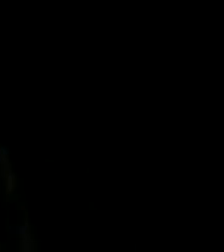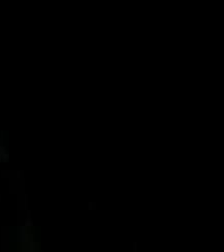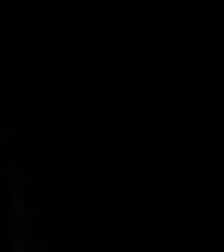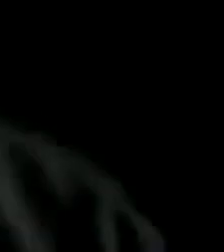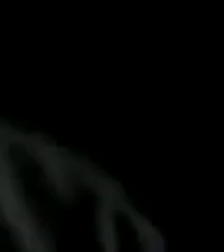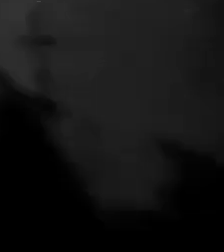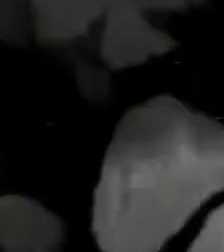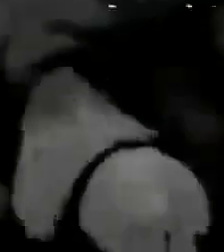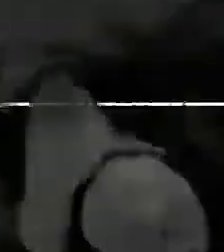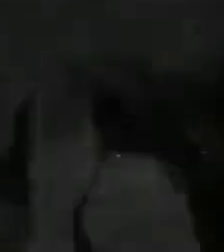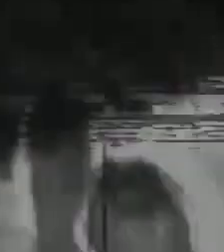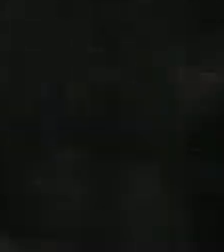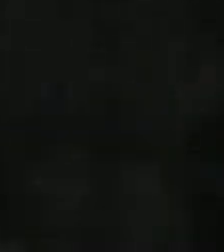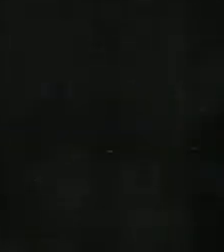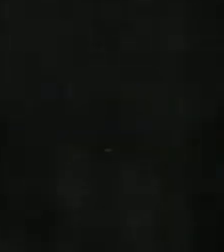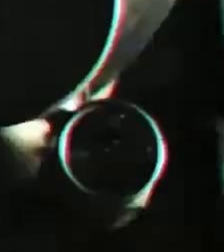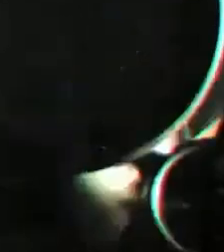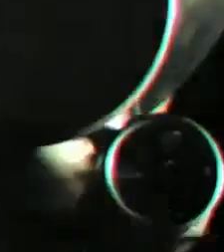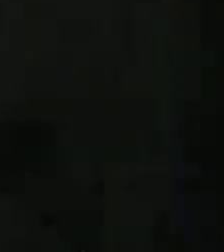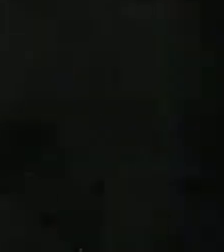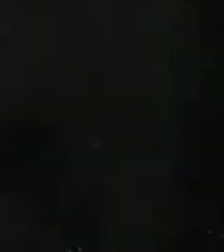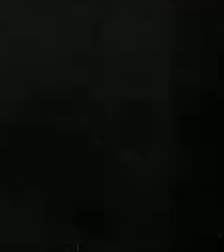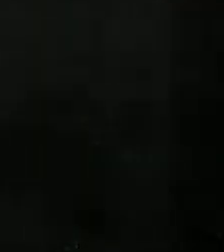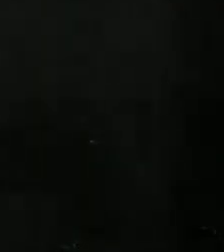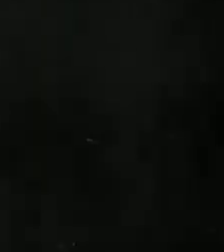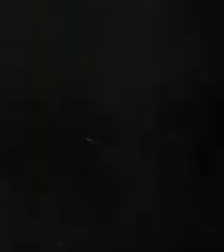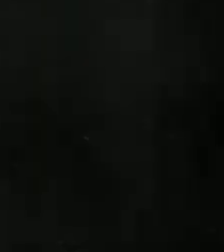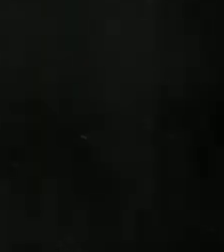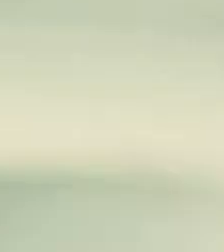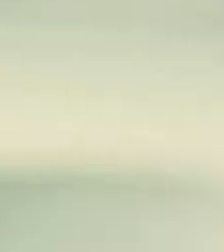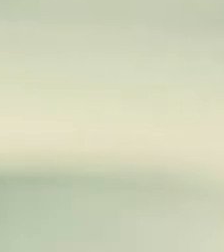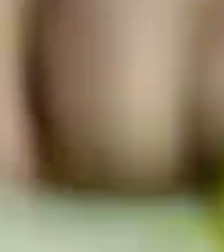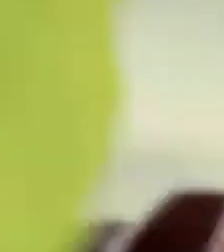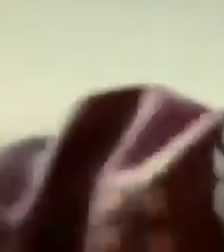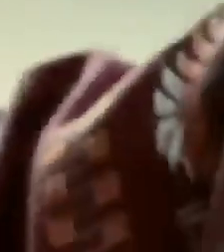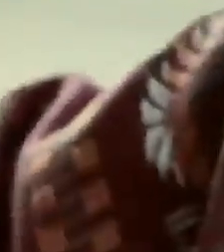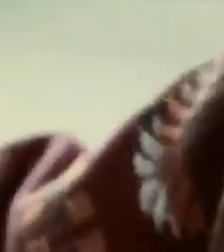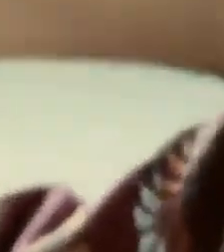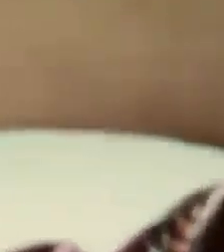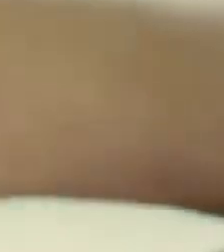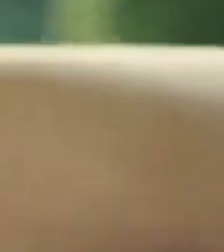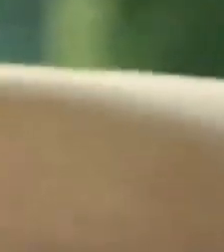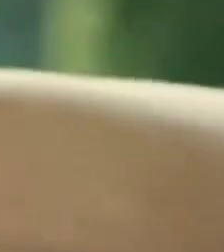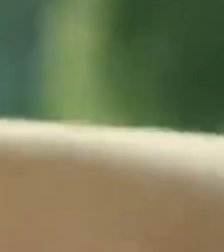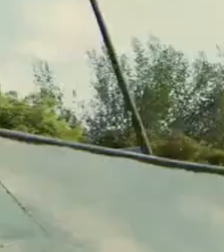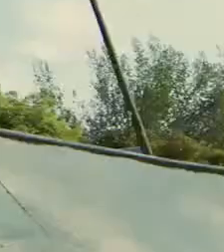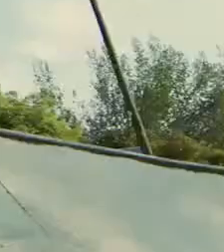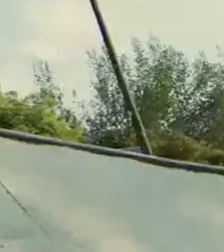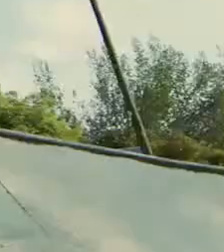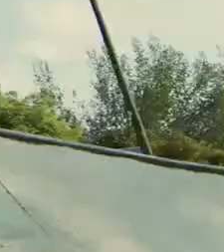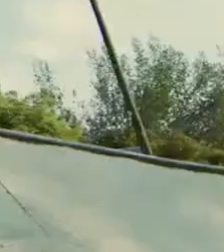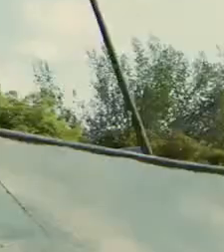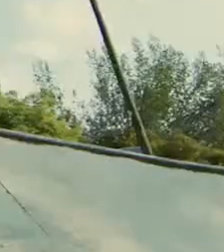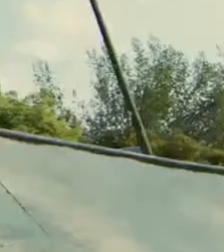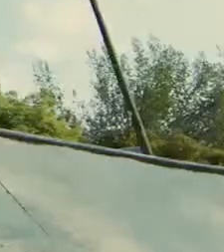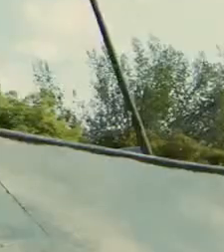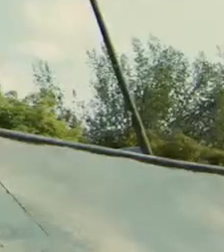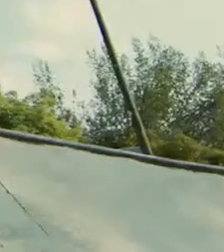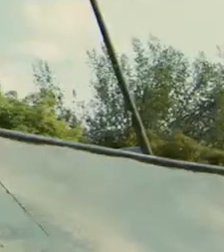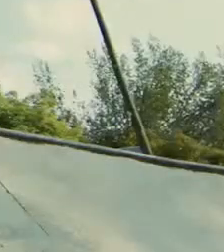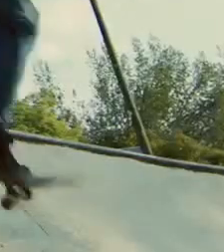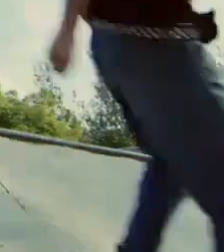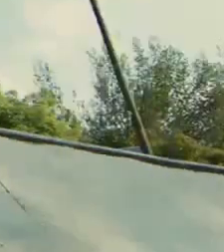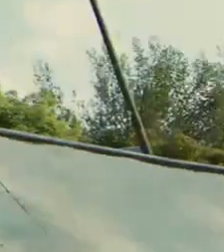te dañas si necesitas ayuda llama a la línea de la vida 800-911-2000 para vivir feliz no